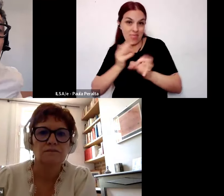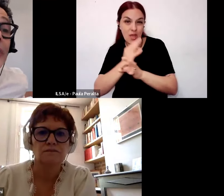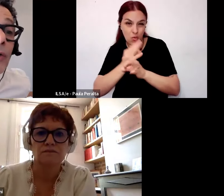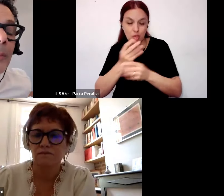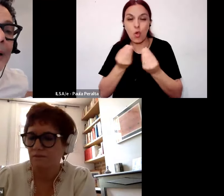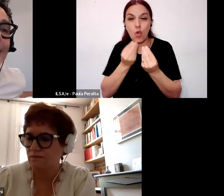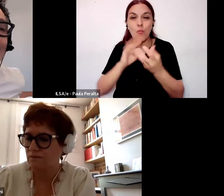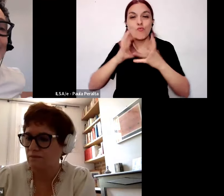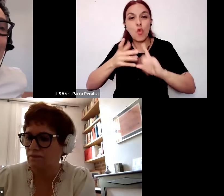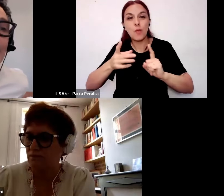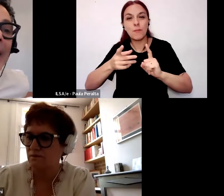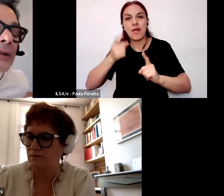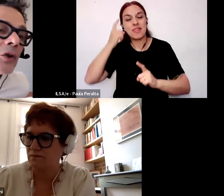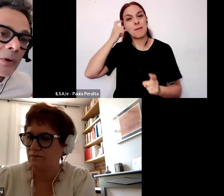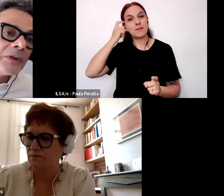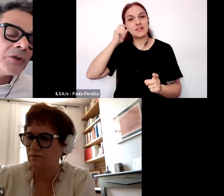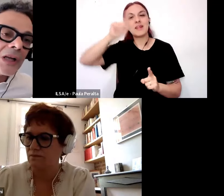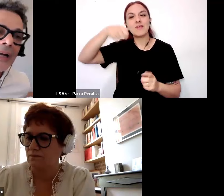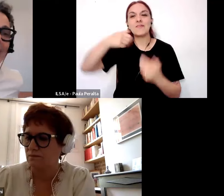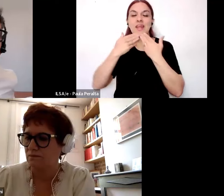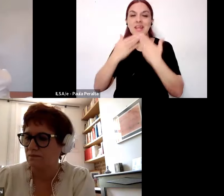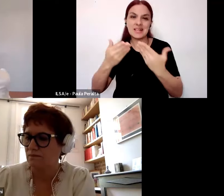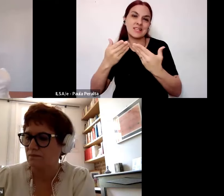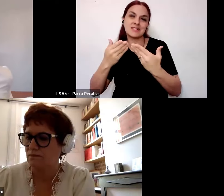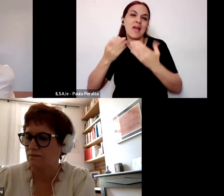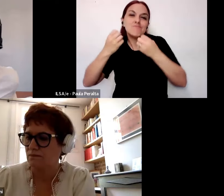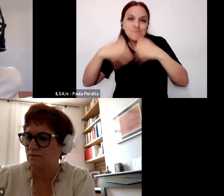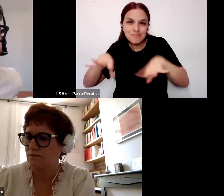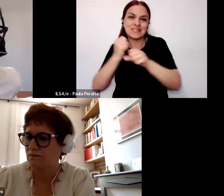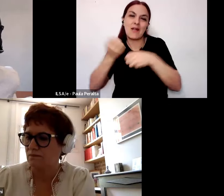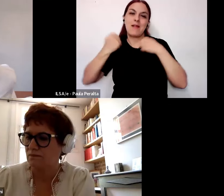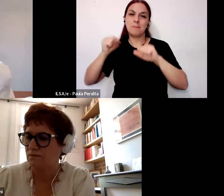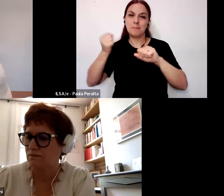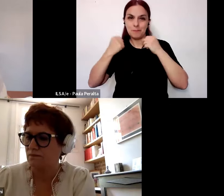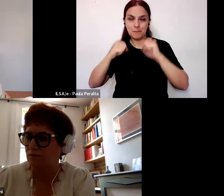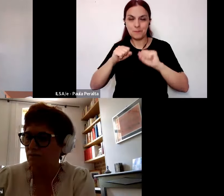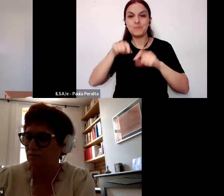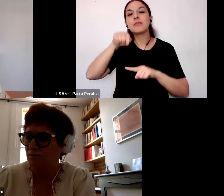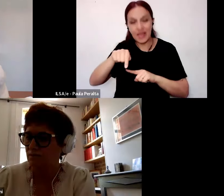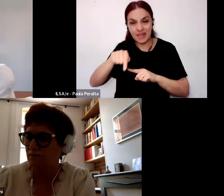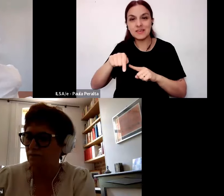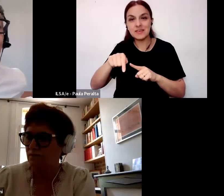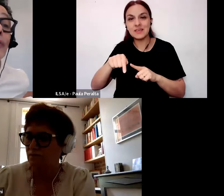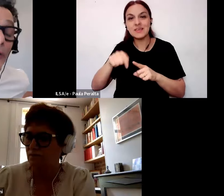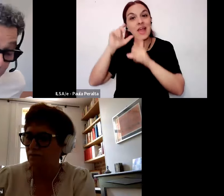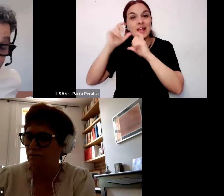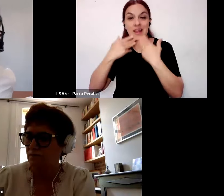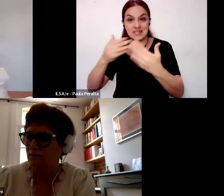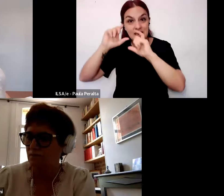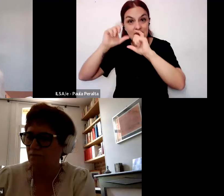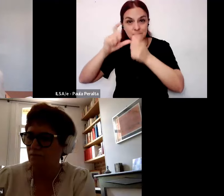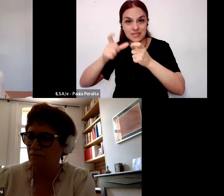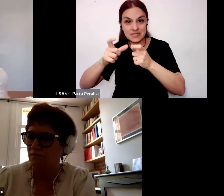producido a partir del saber práctico profesional a partir del saber de experiencia pero que no se